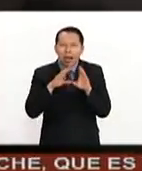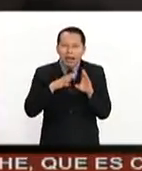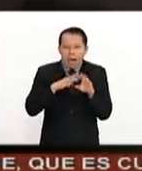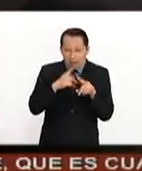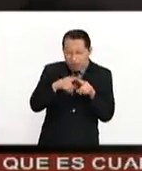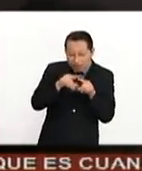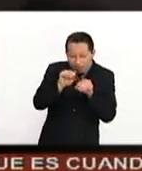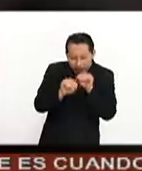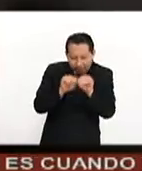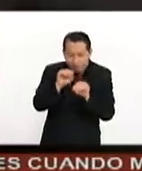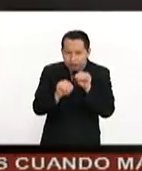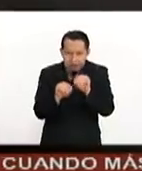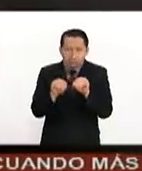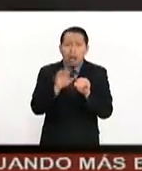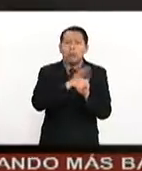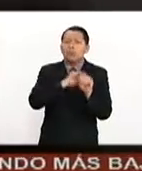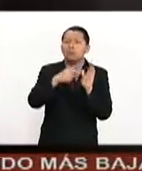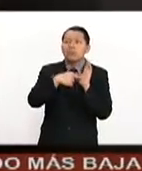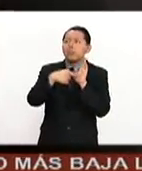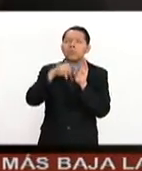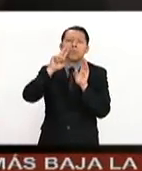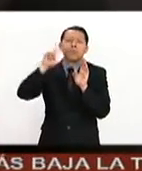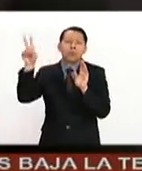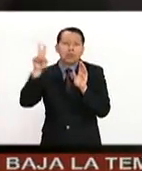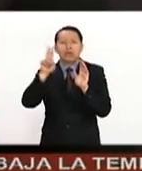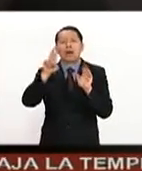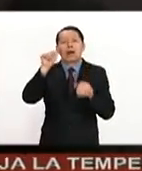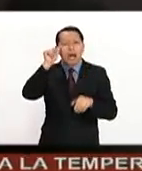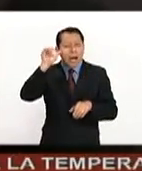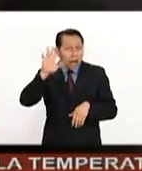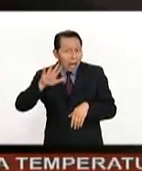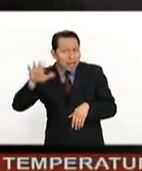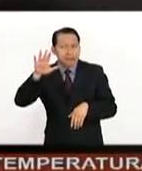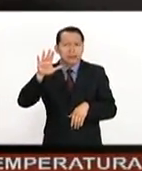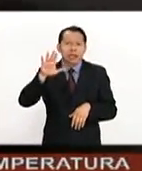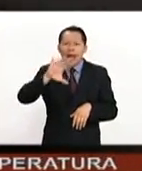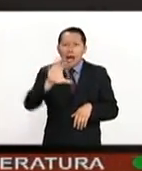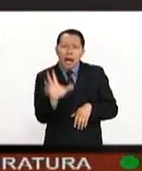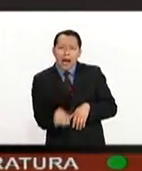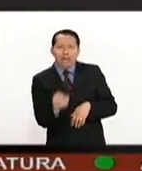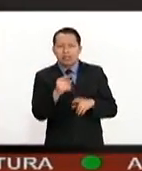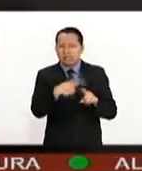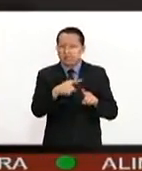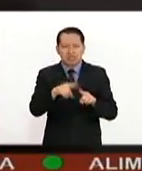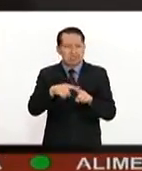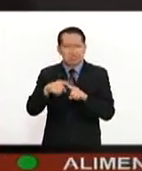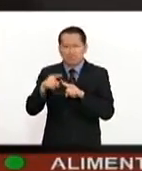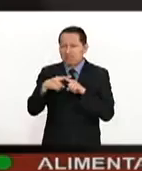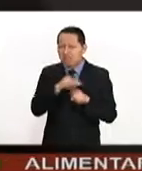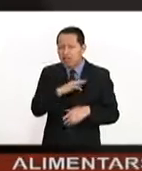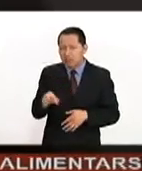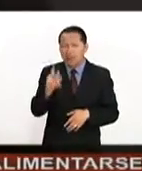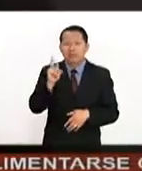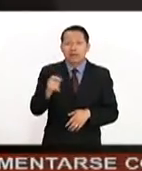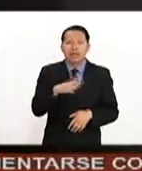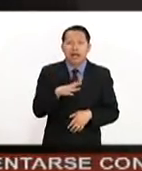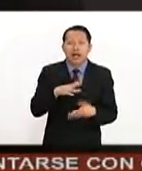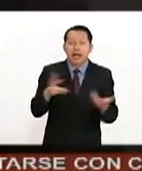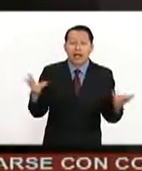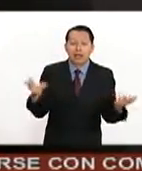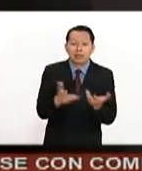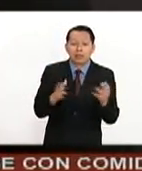verlo cualquier persona en África, en Asia, etc., cuando se traduce apropiadamente. Exactamente. Entonces, más allá de crear